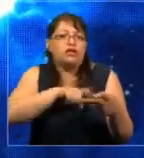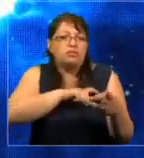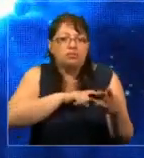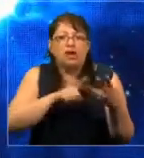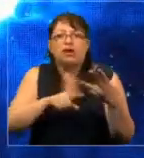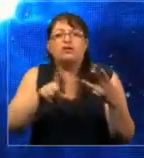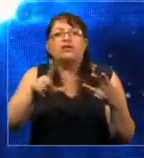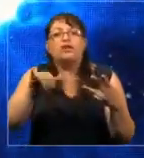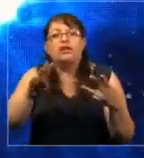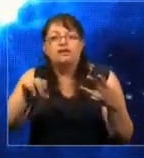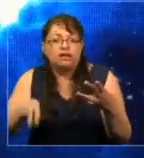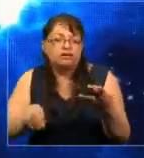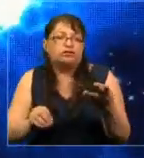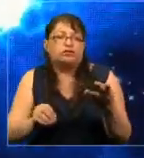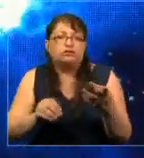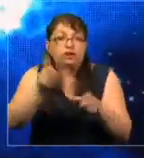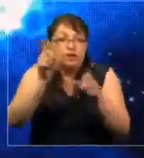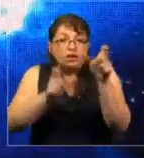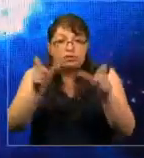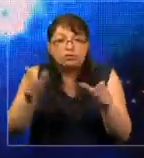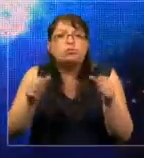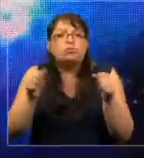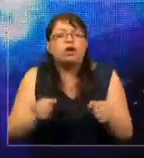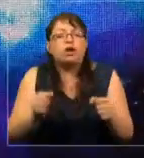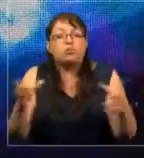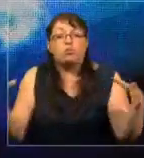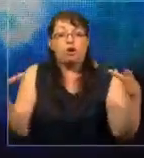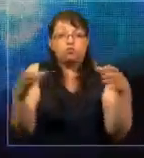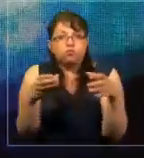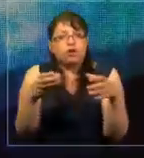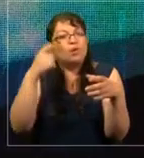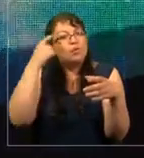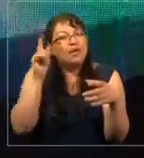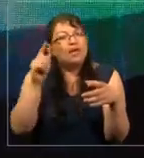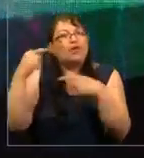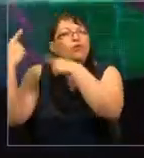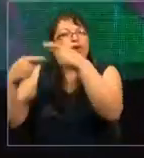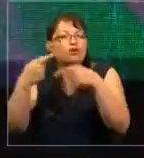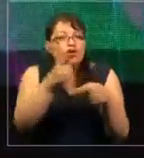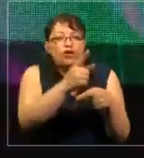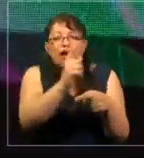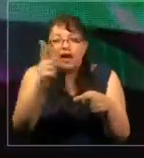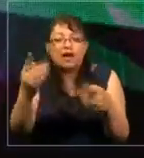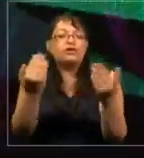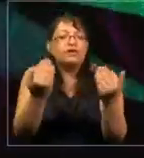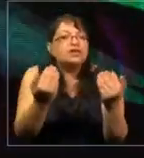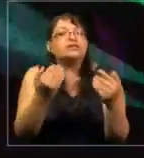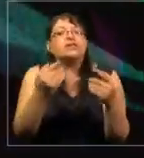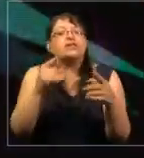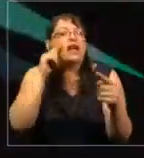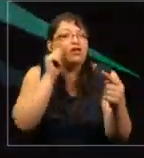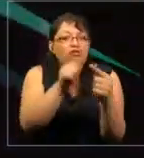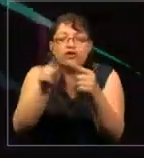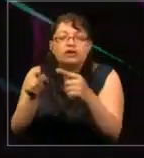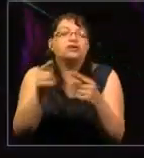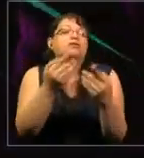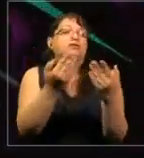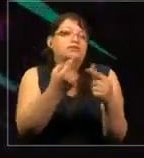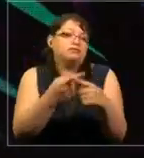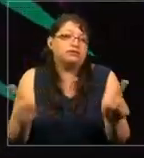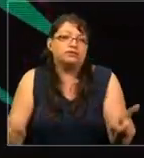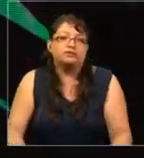Libanón. Las personas pueden estar juntas, pero sus historias, sus necesidades, sus agendas son diferentes.